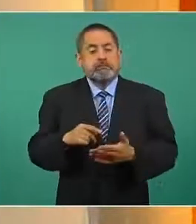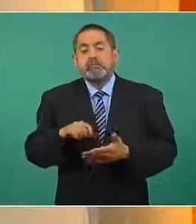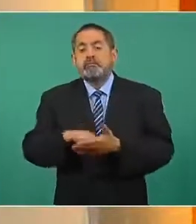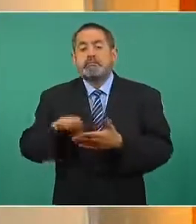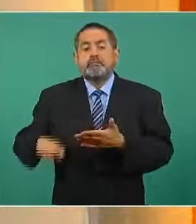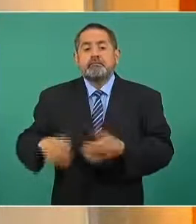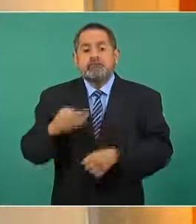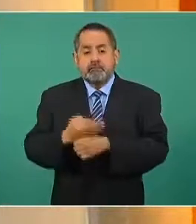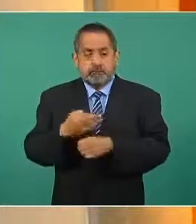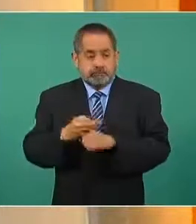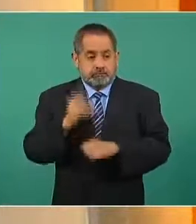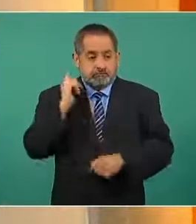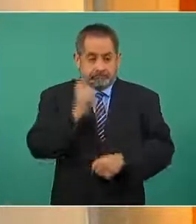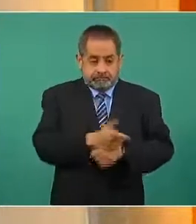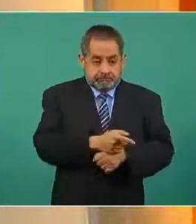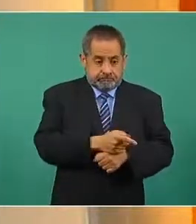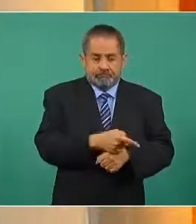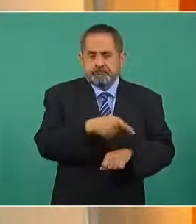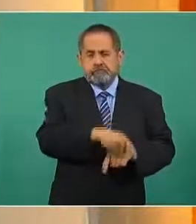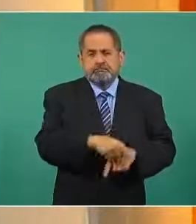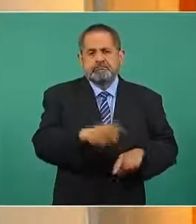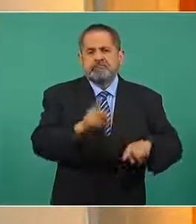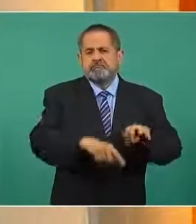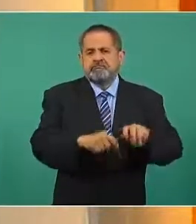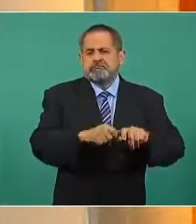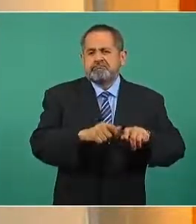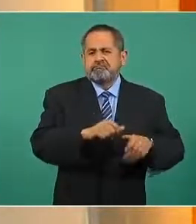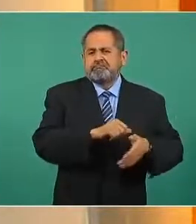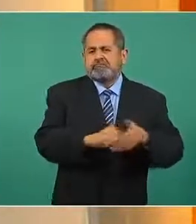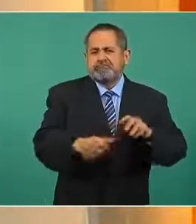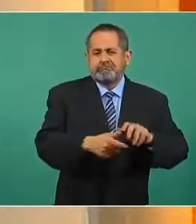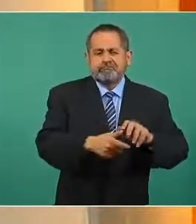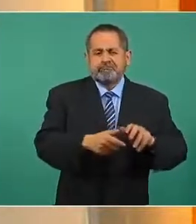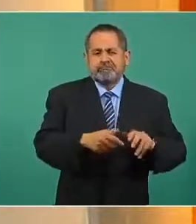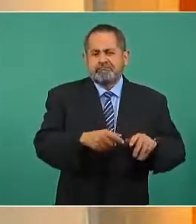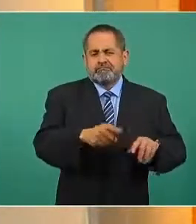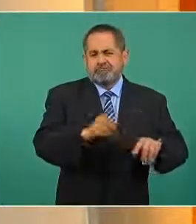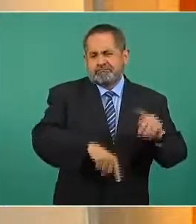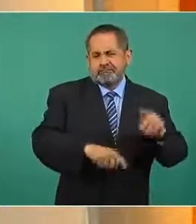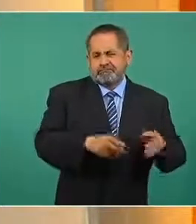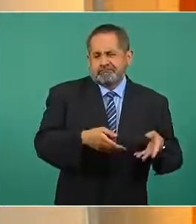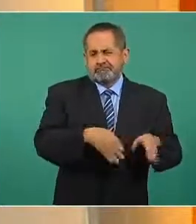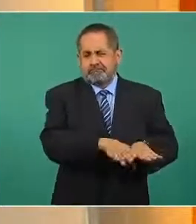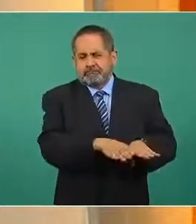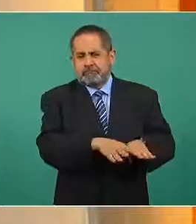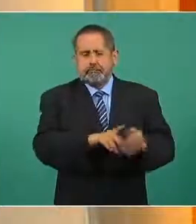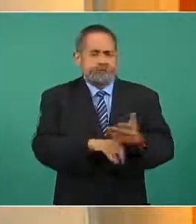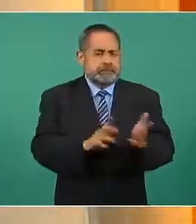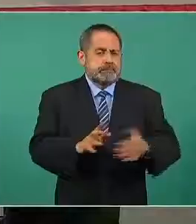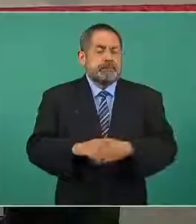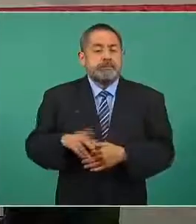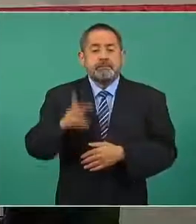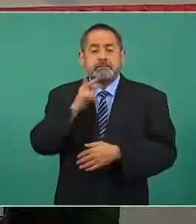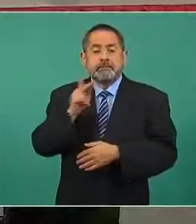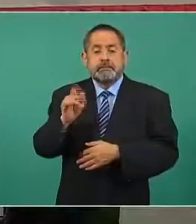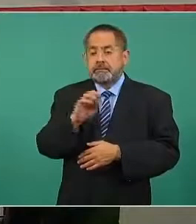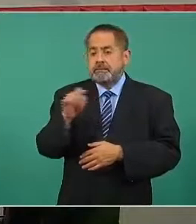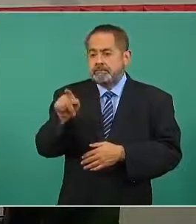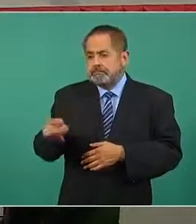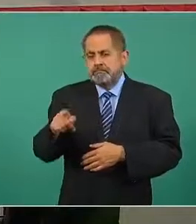el mismo día queda inhabilitada ya se tiene una coordinación con Pemex de tal manera que hay